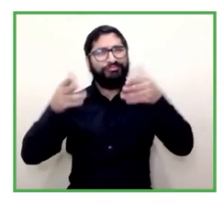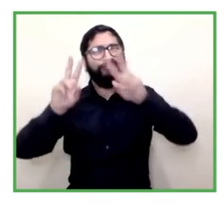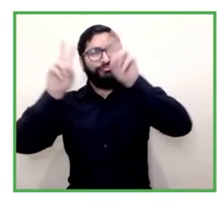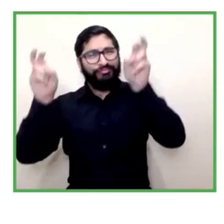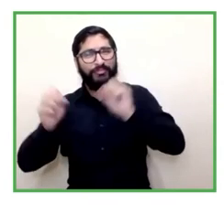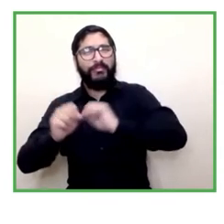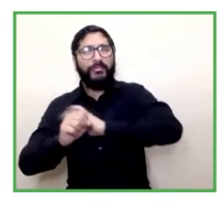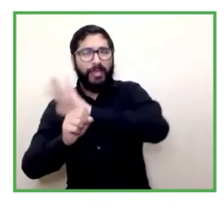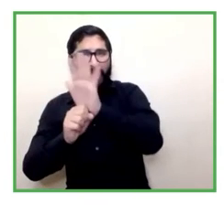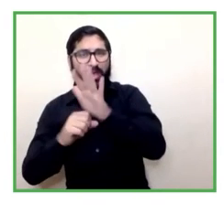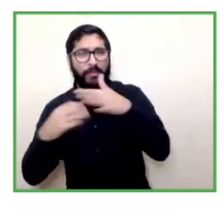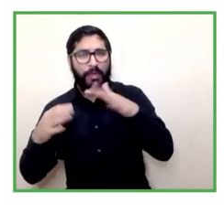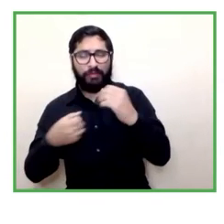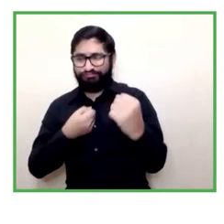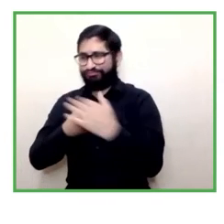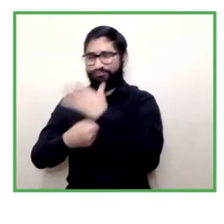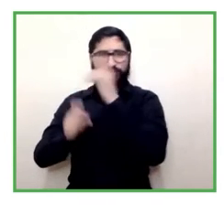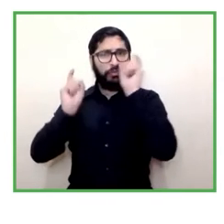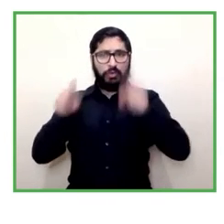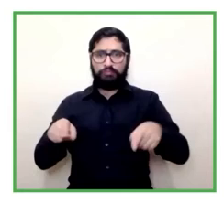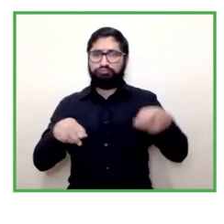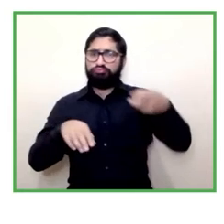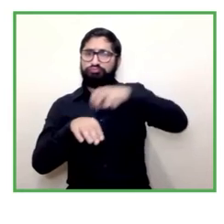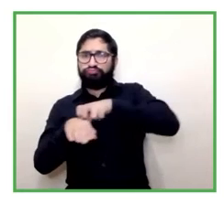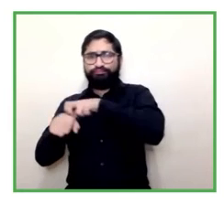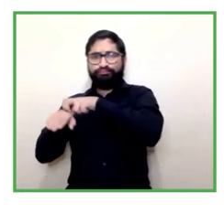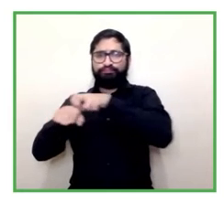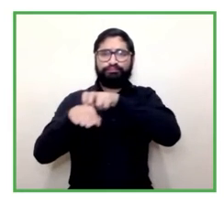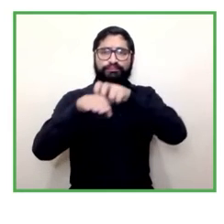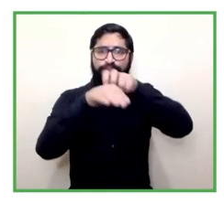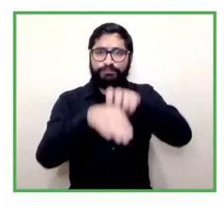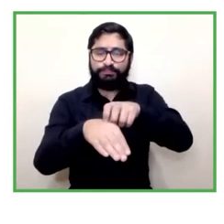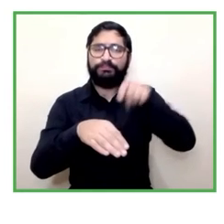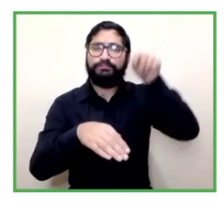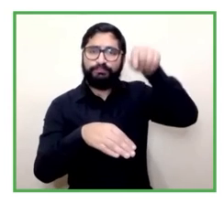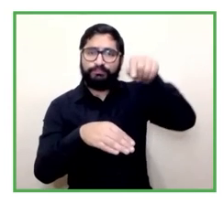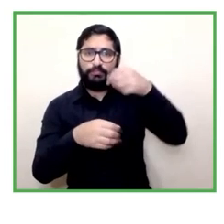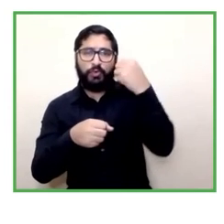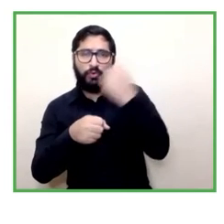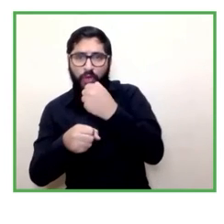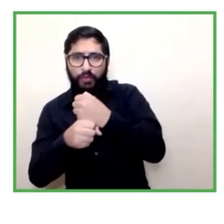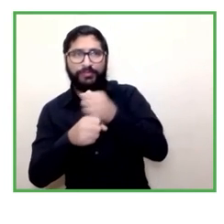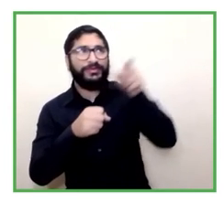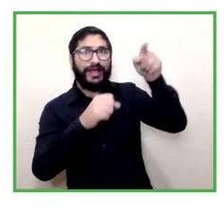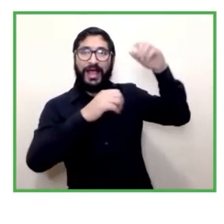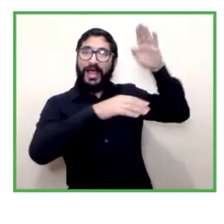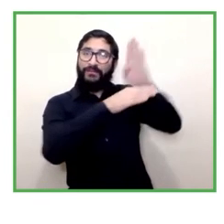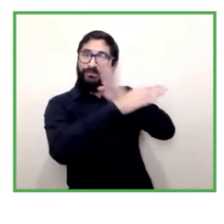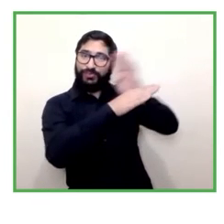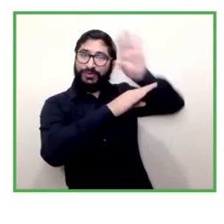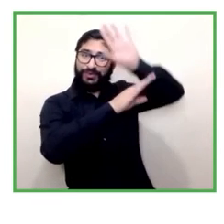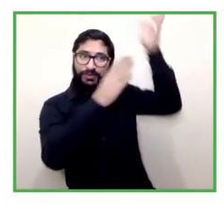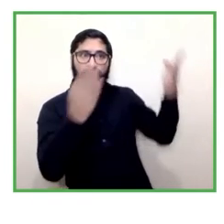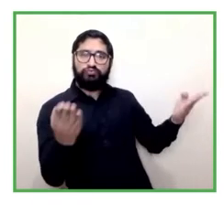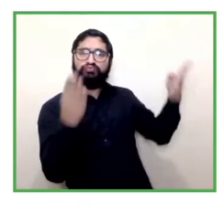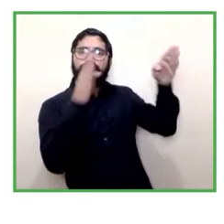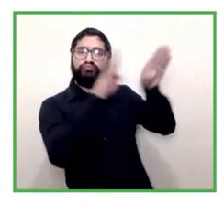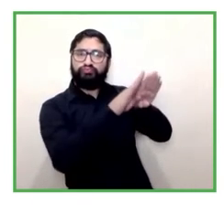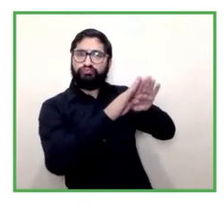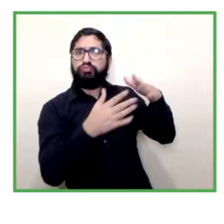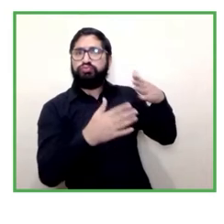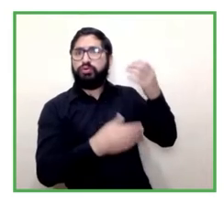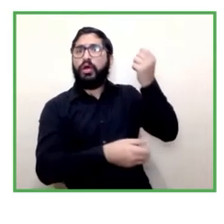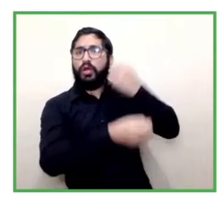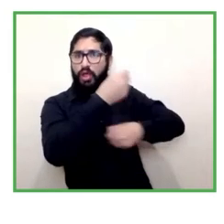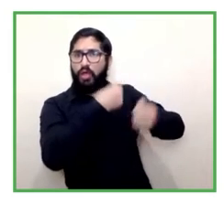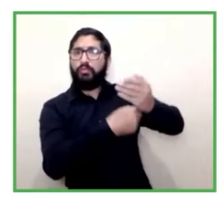también empleos que han cerrado que eso también ha golpeado muy fuerte el año pasado se hicieron varios estudios en